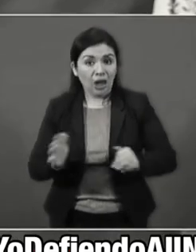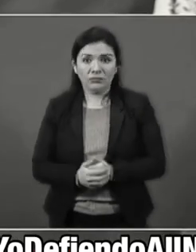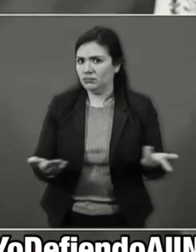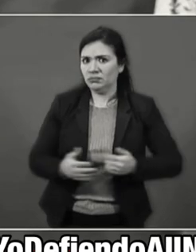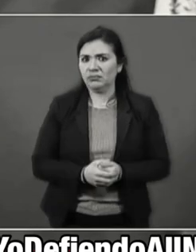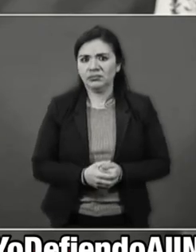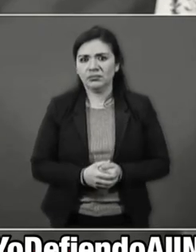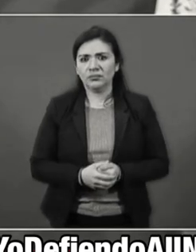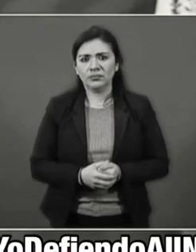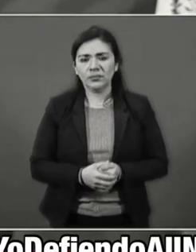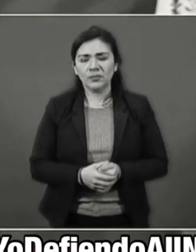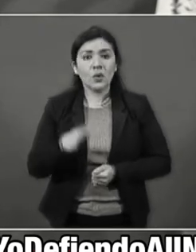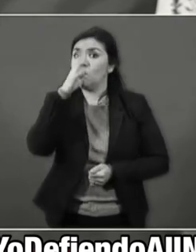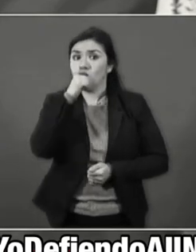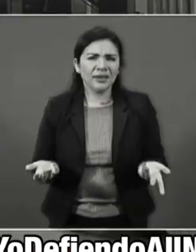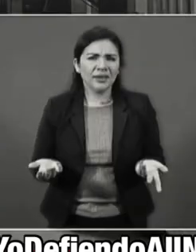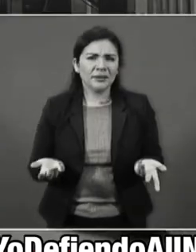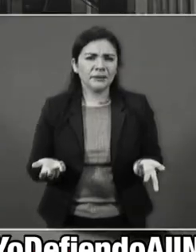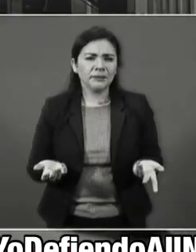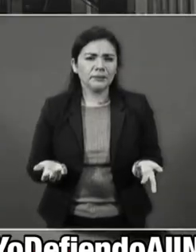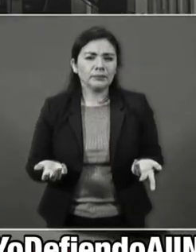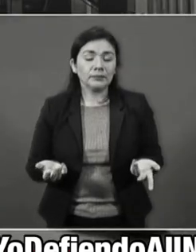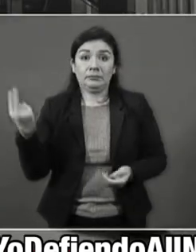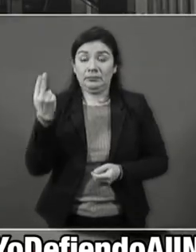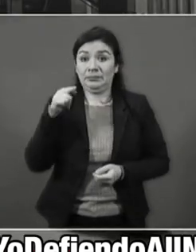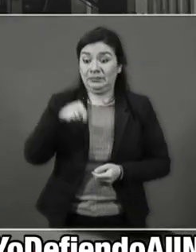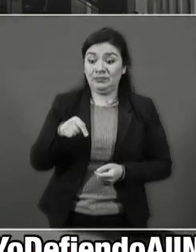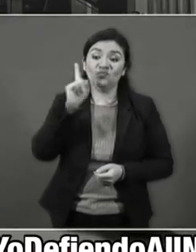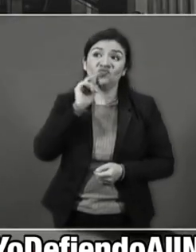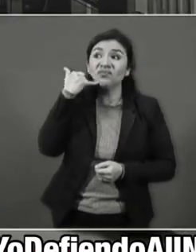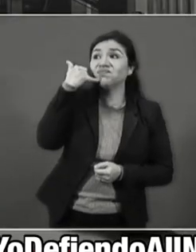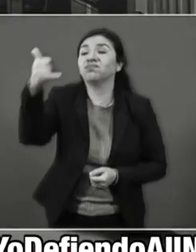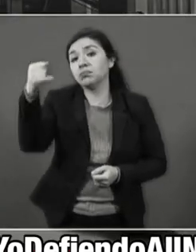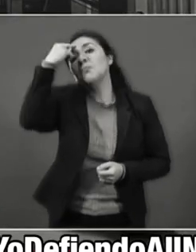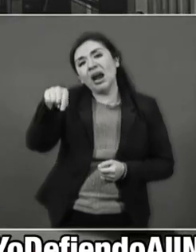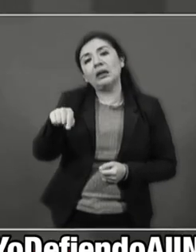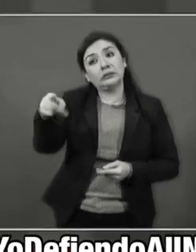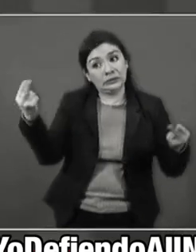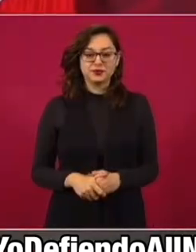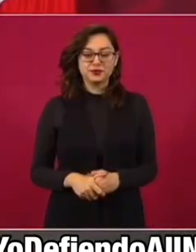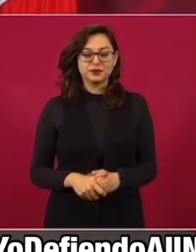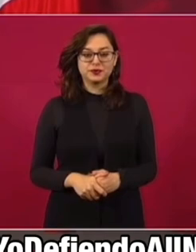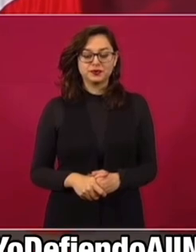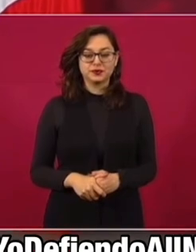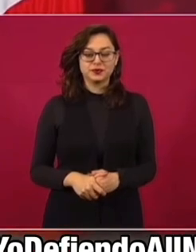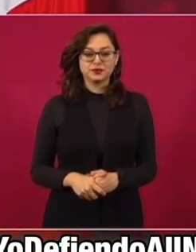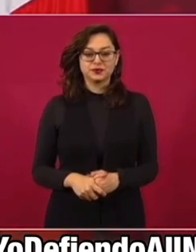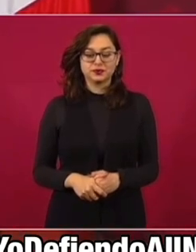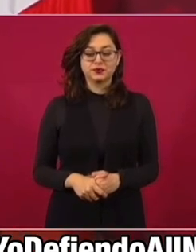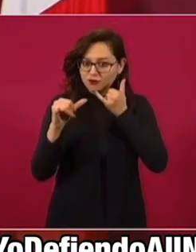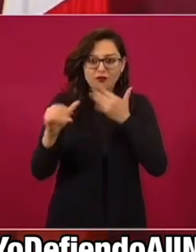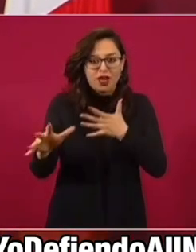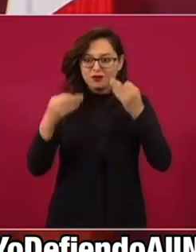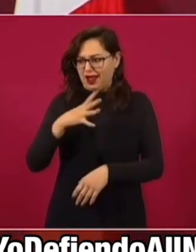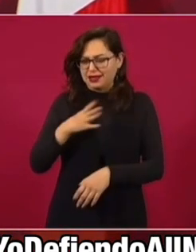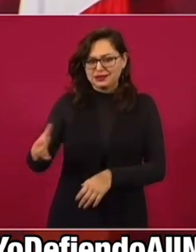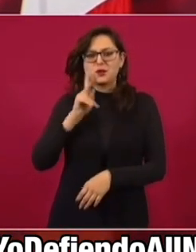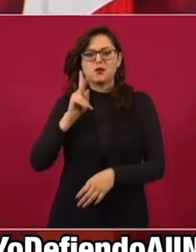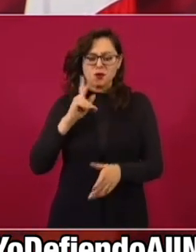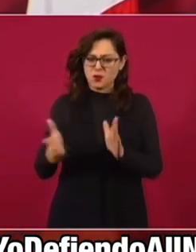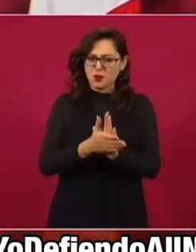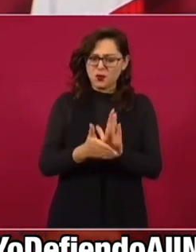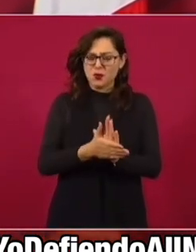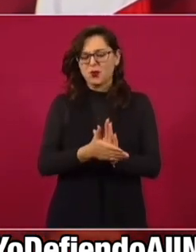No puede ganar Andrés Manuel. La llamada era para operar el fraude. Eso sucedió en el